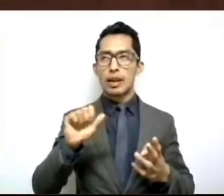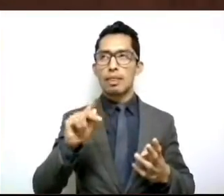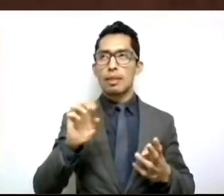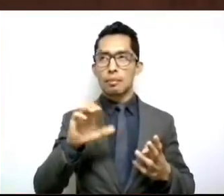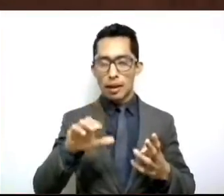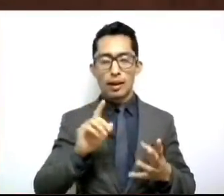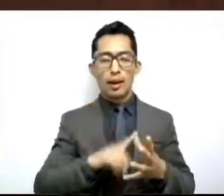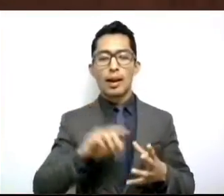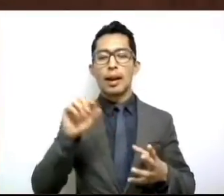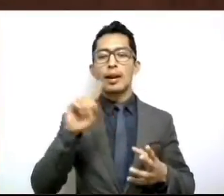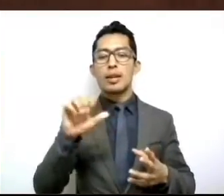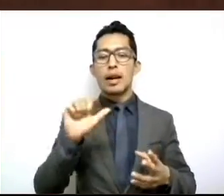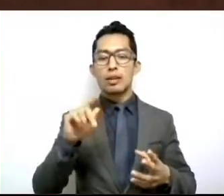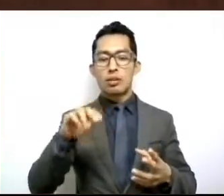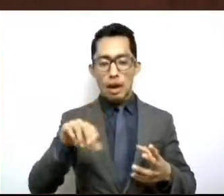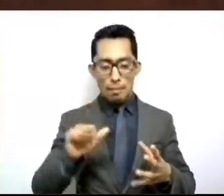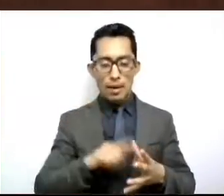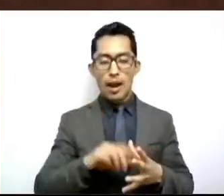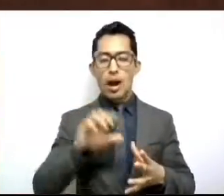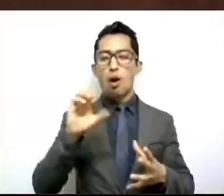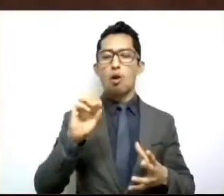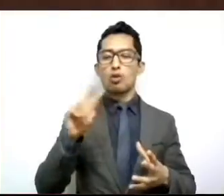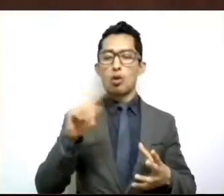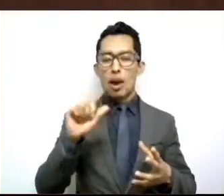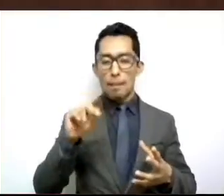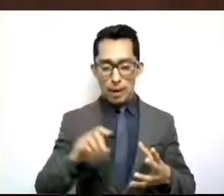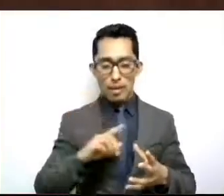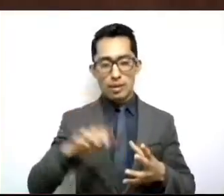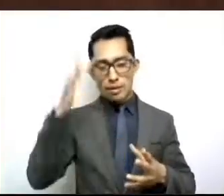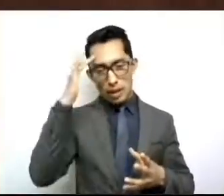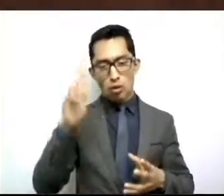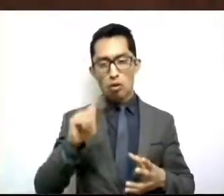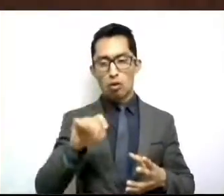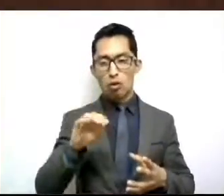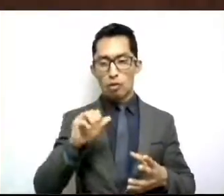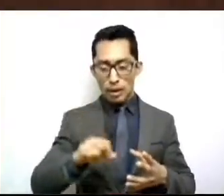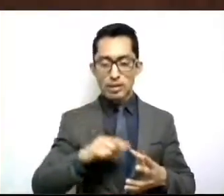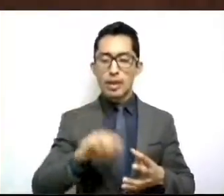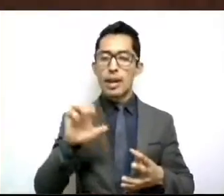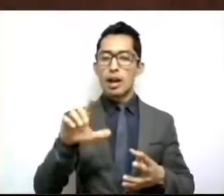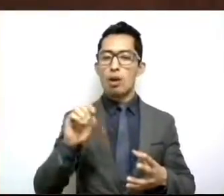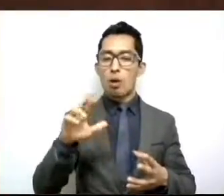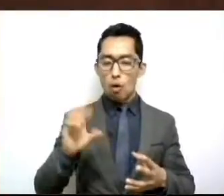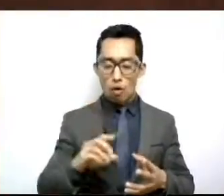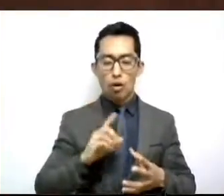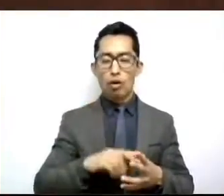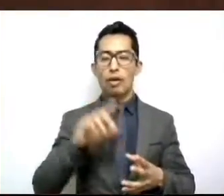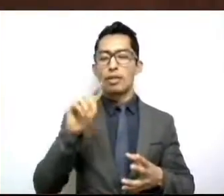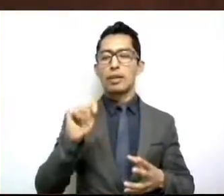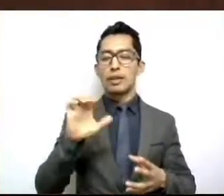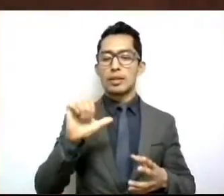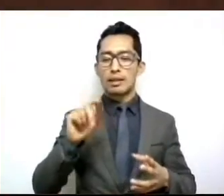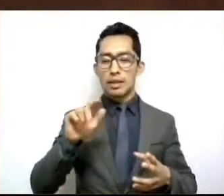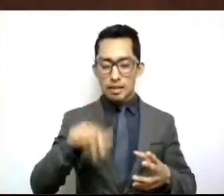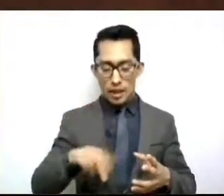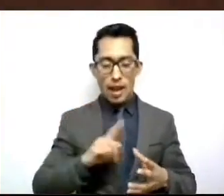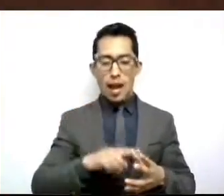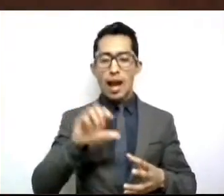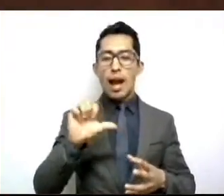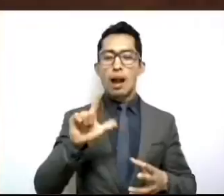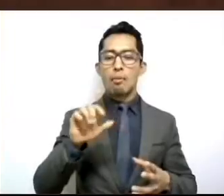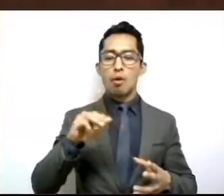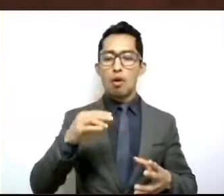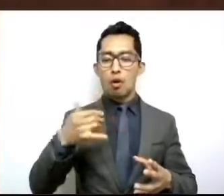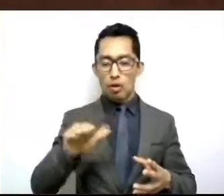Sacazonapan, Otzoloapan, Santo Tomás, Ixtapan del Oro, Texcaltitlán, Almoloya de Alquisiras,